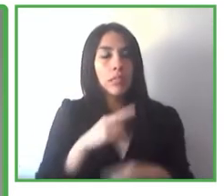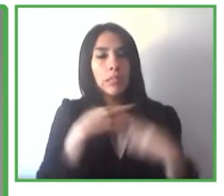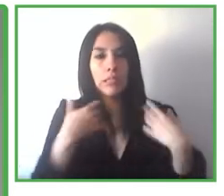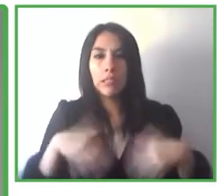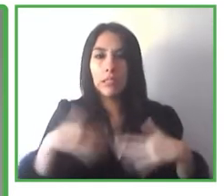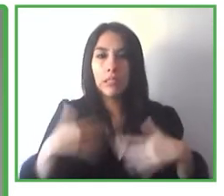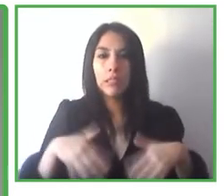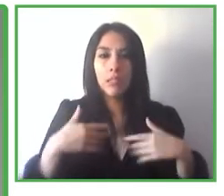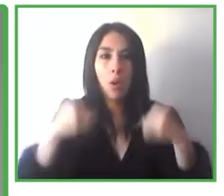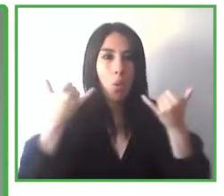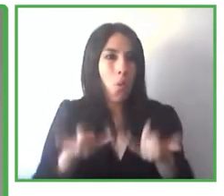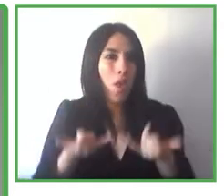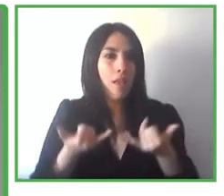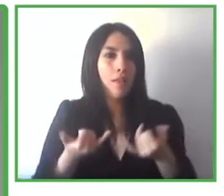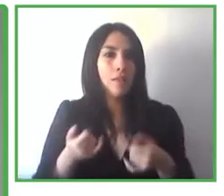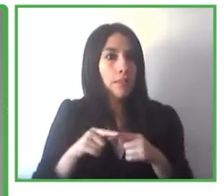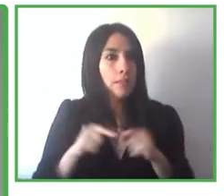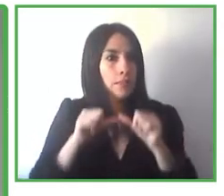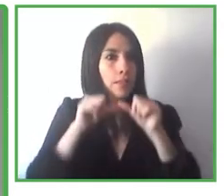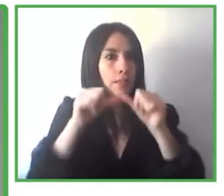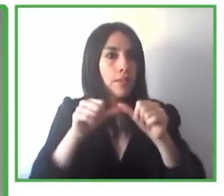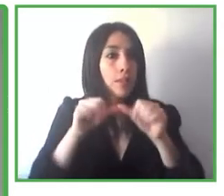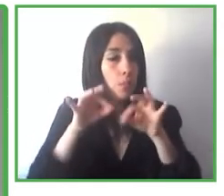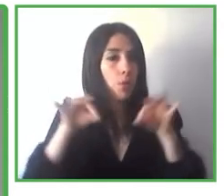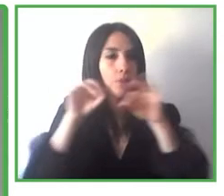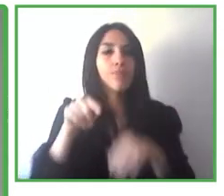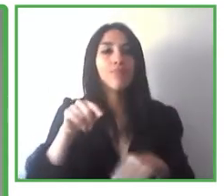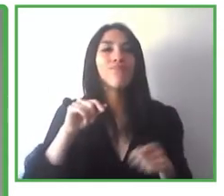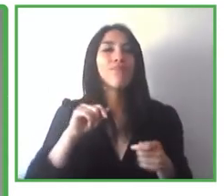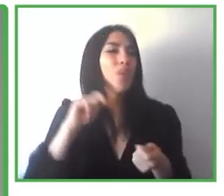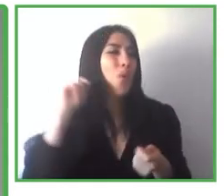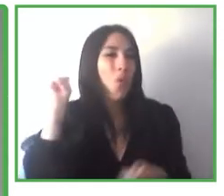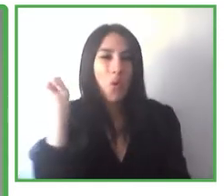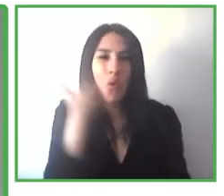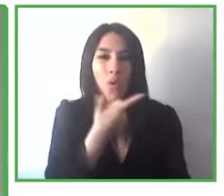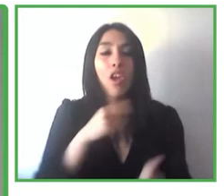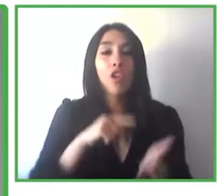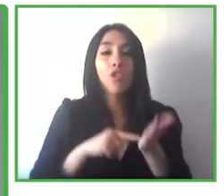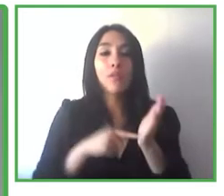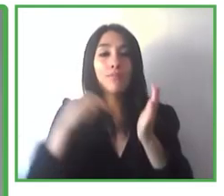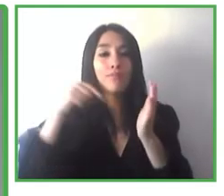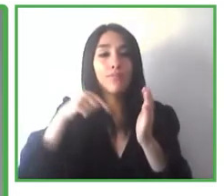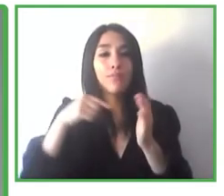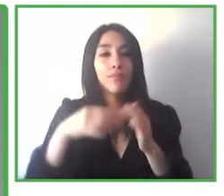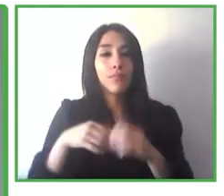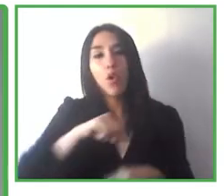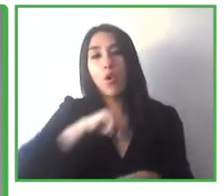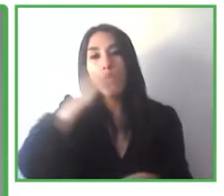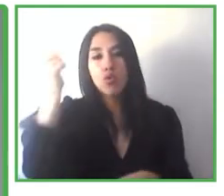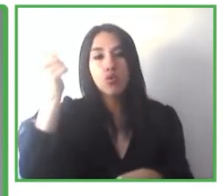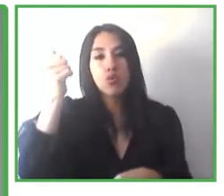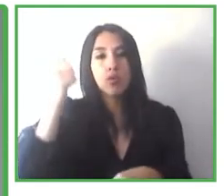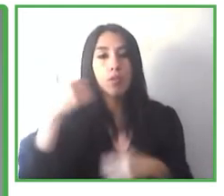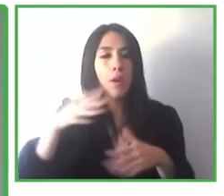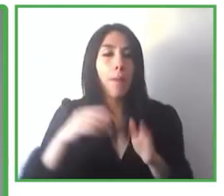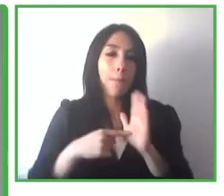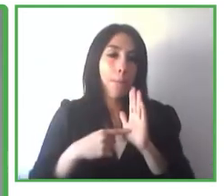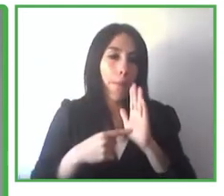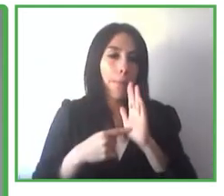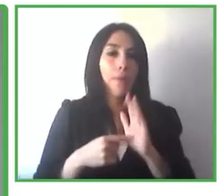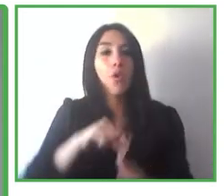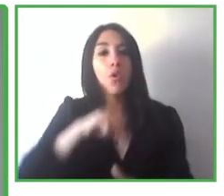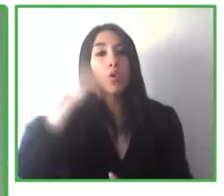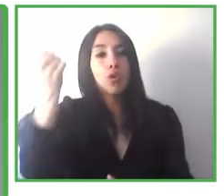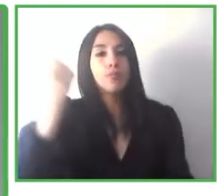clave con todas las tecnologías que a ellas se han ido adhiriendo. Por ejemplo, yo mencionaré aquí en este punto, porque creo que es muy importante, que unido